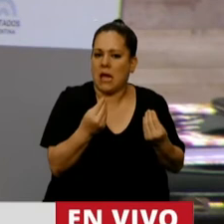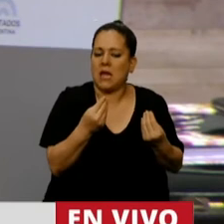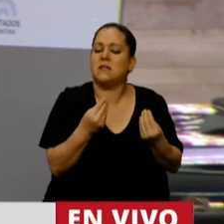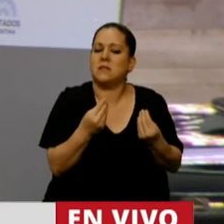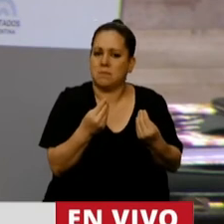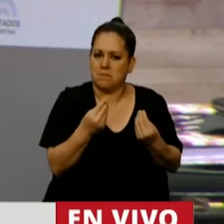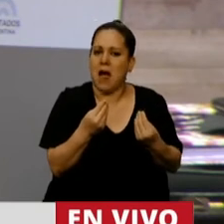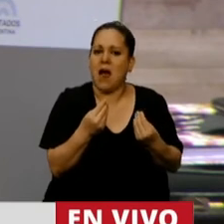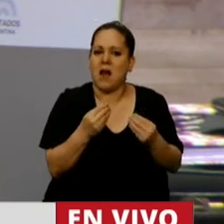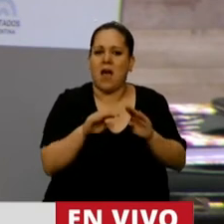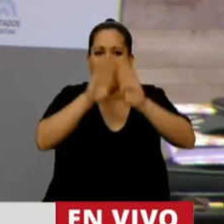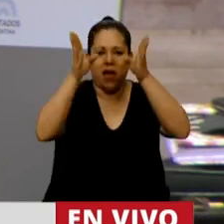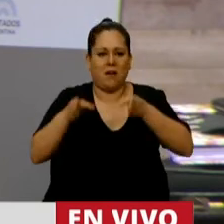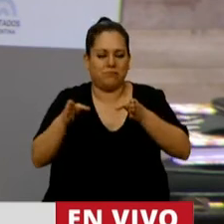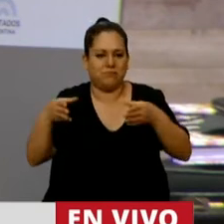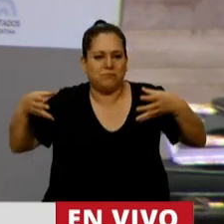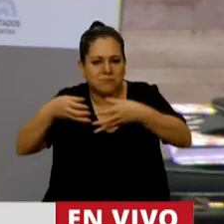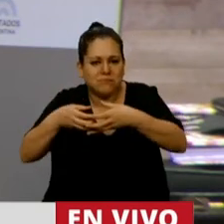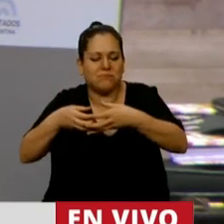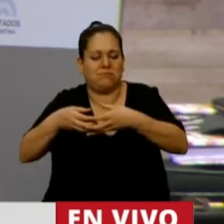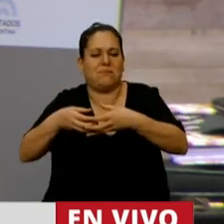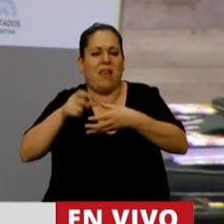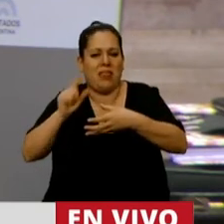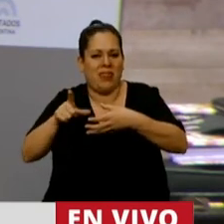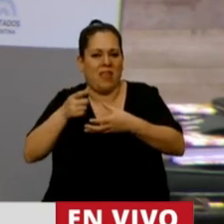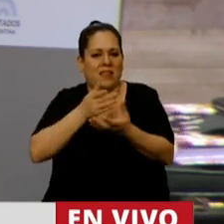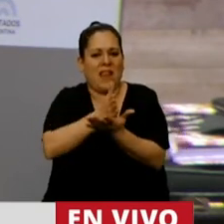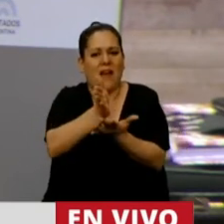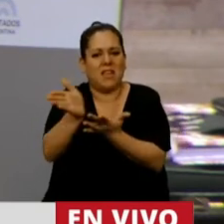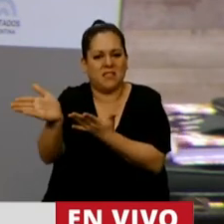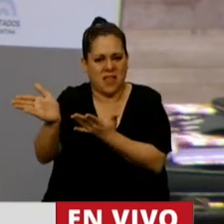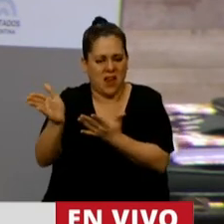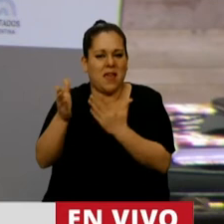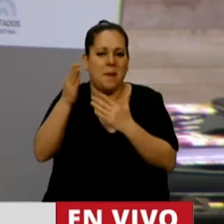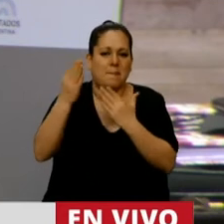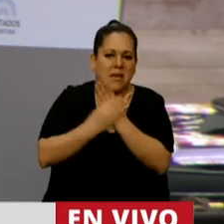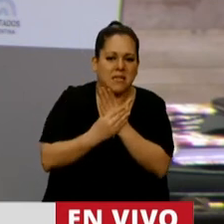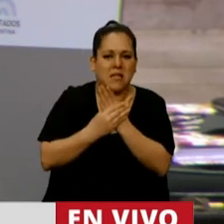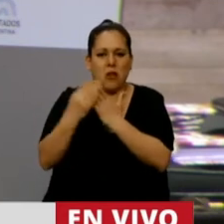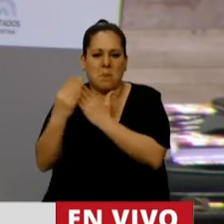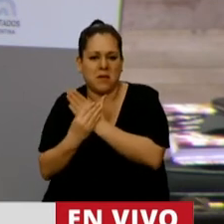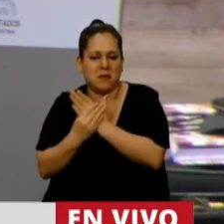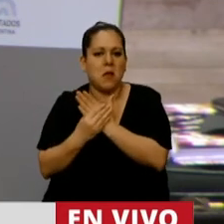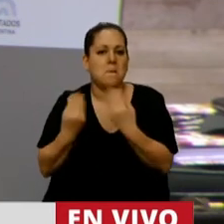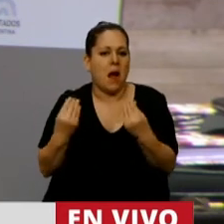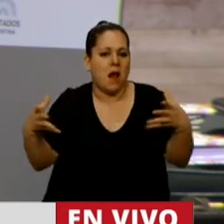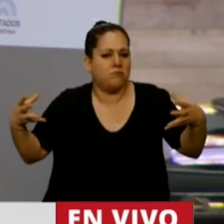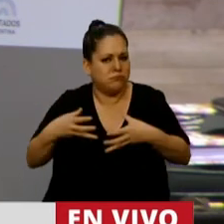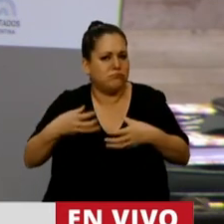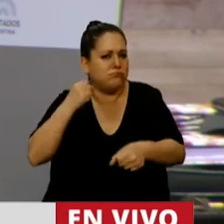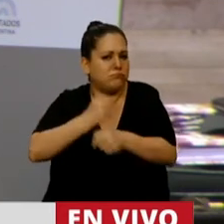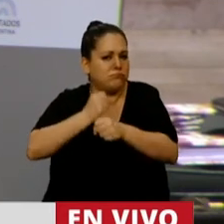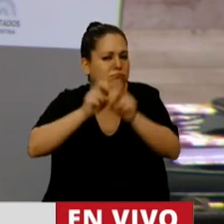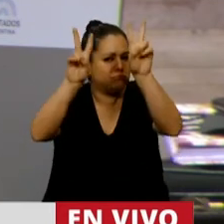construcción de un gabinete transversal, de un espacio interministerial para poder trabajar en estas líneas, para